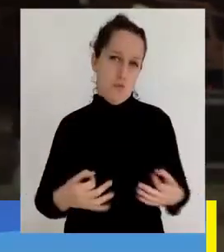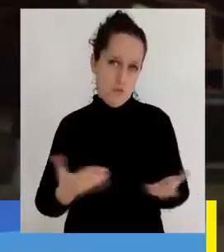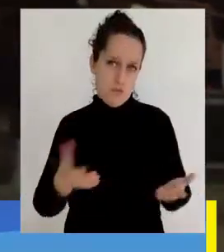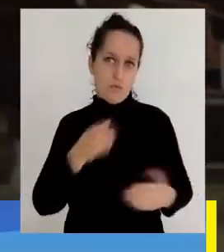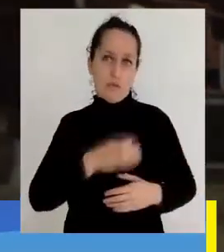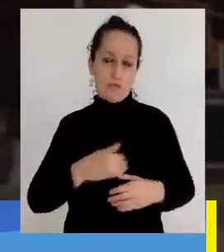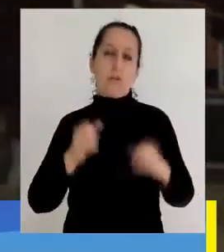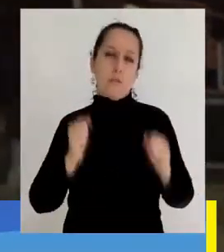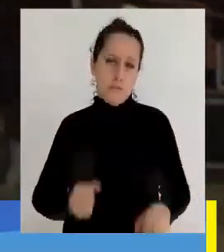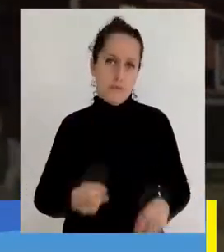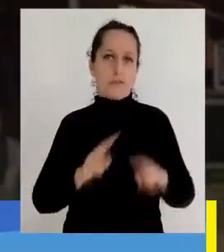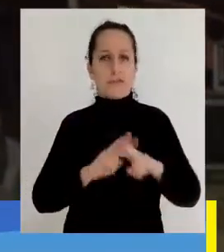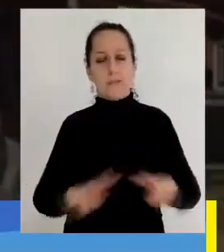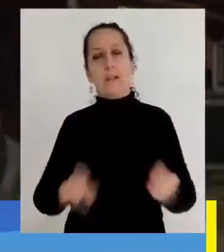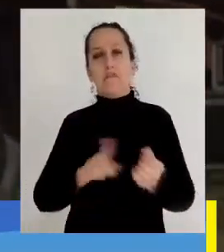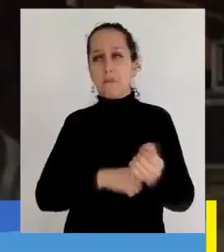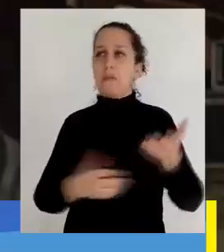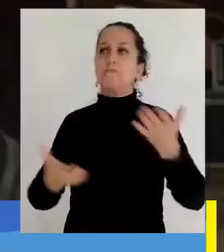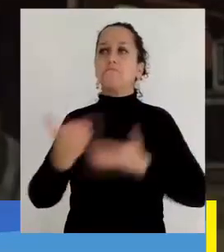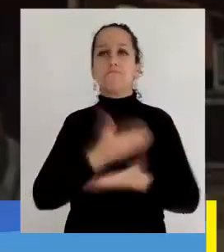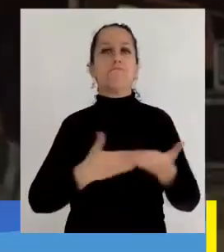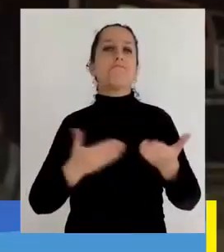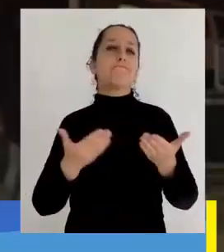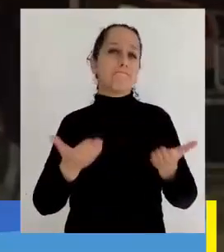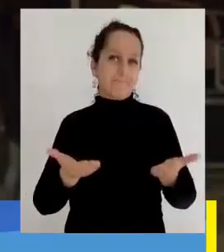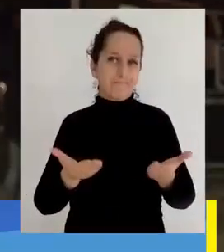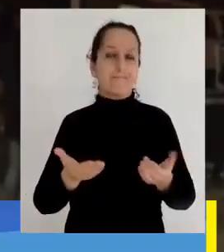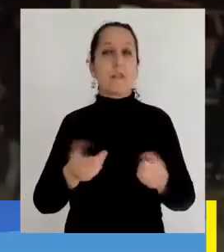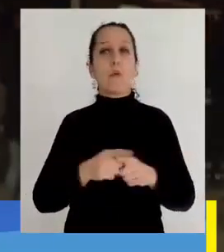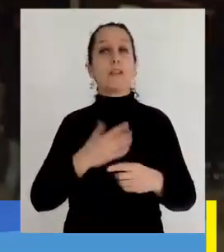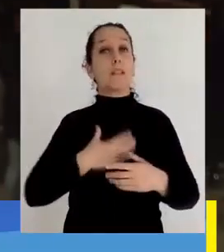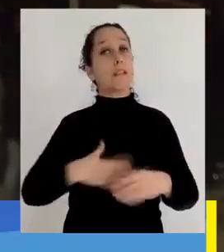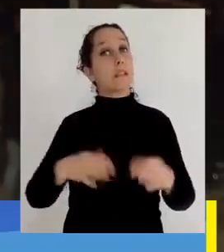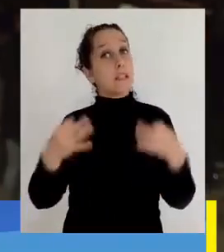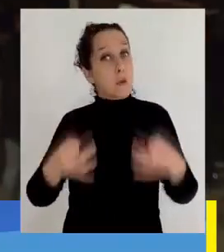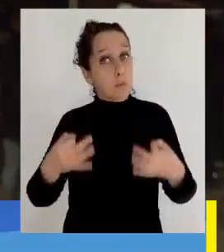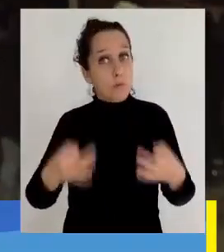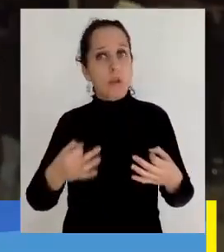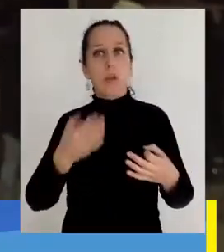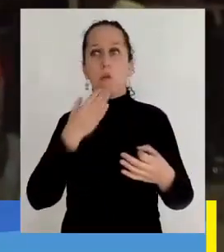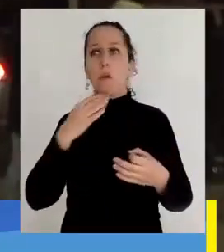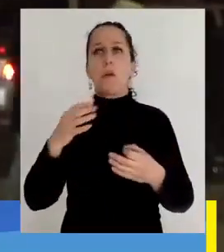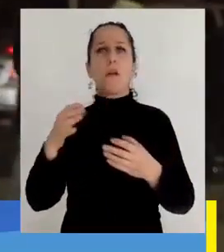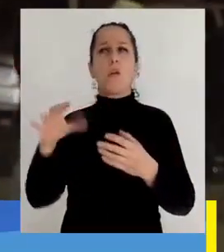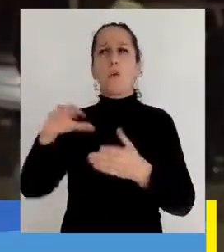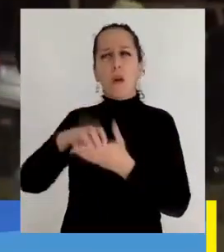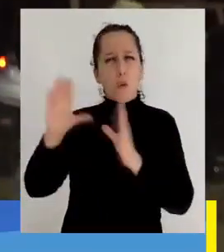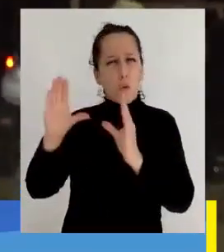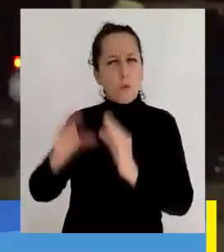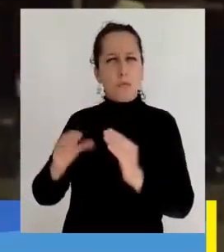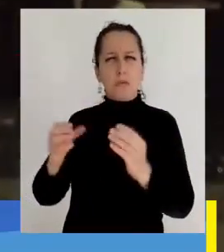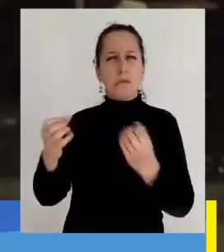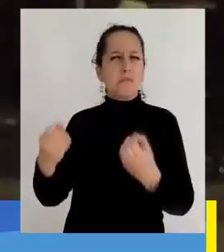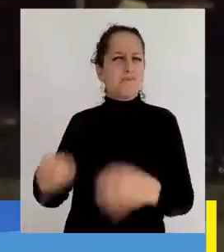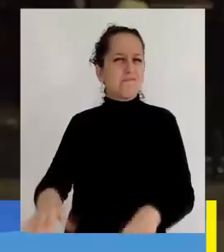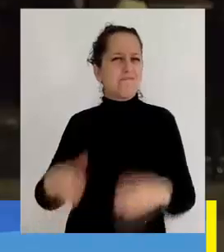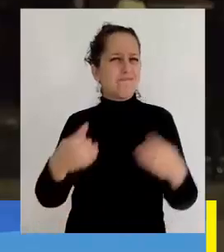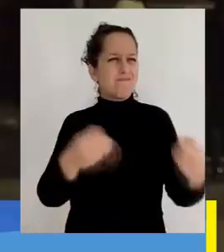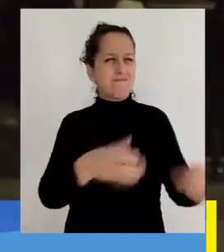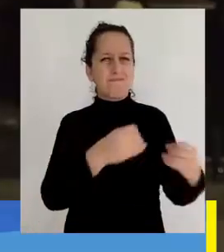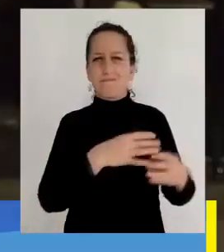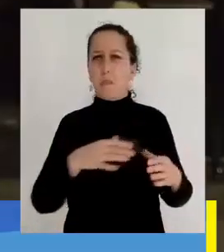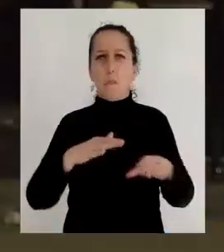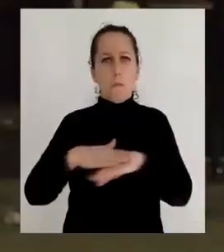personas puedan disfrutar, para que puedan estar con su familia y de esa manera, además de entregar seguridad, poder recuperar muchos espacios que producto de su mala